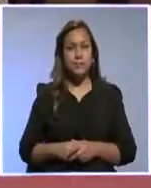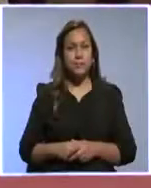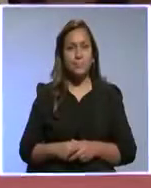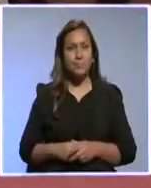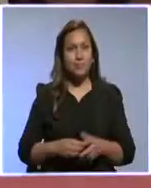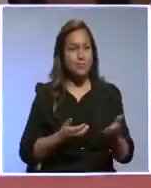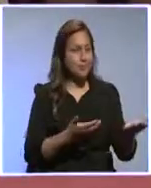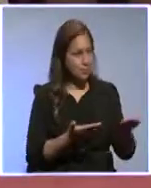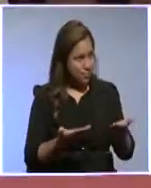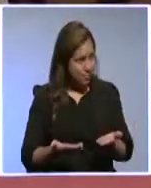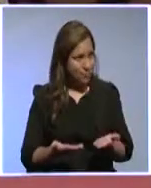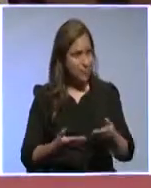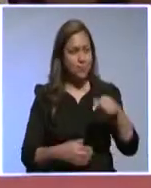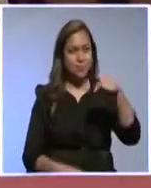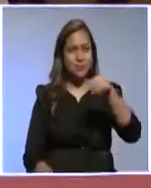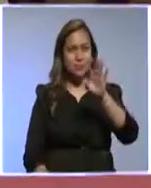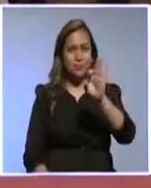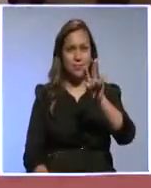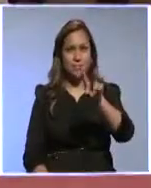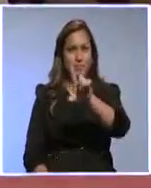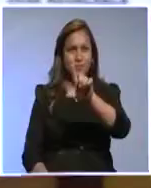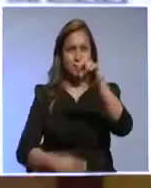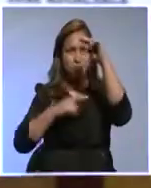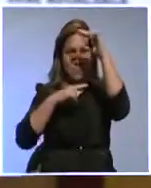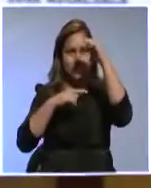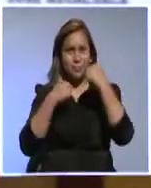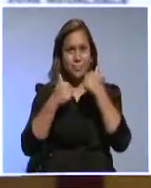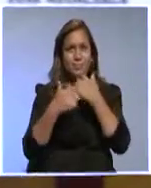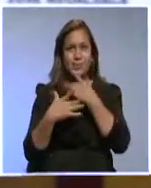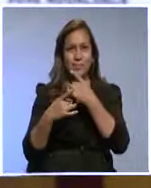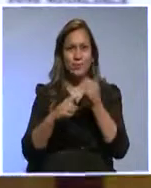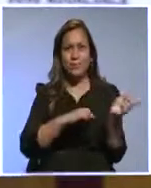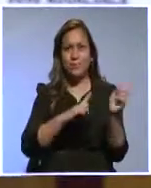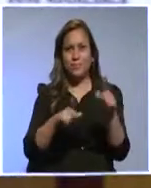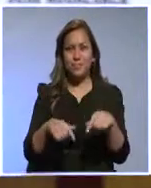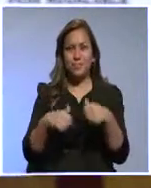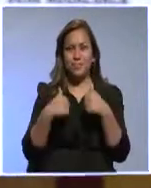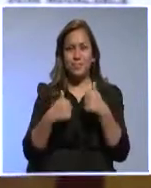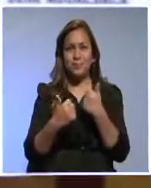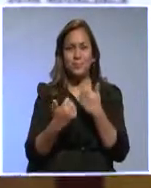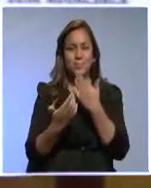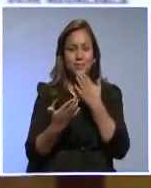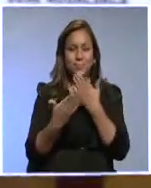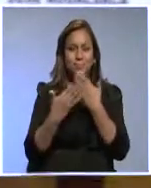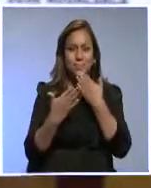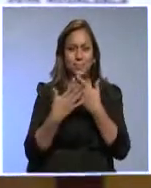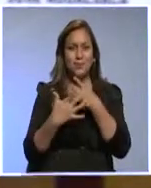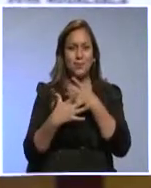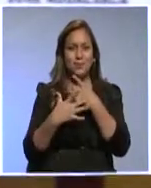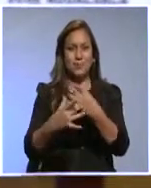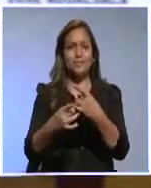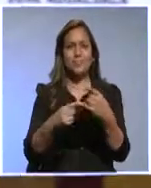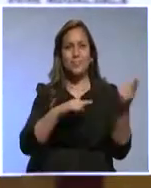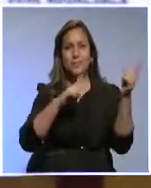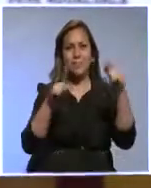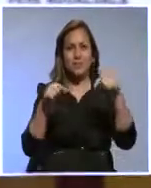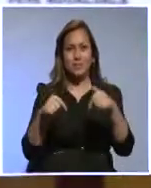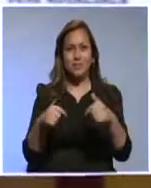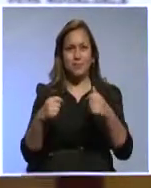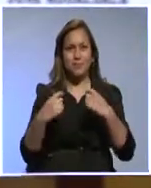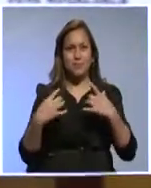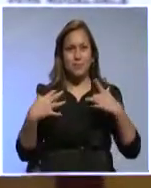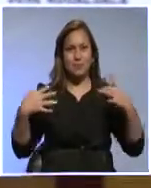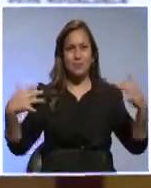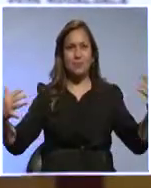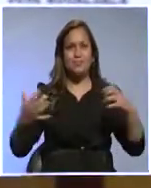Edgardo, bienvenido a TVL Noticias, qué gusto que nos acompañe. El gusto es mío, gracias y es un placer y un honor estar acá en esta magna sede